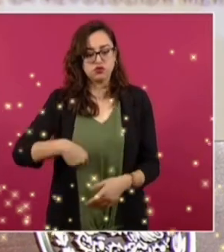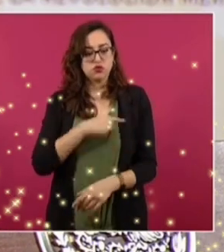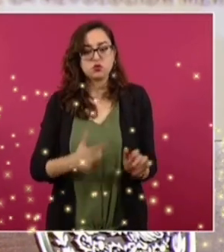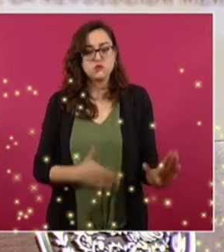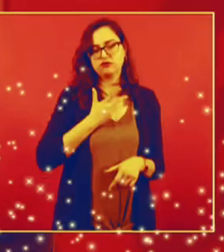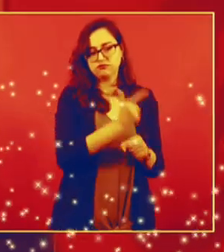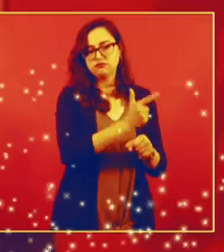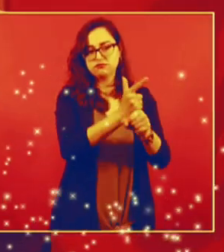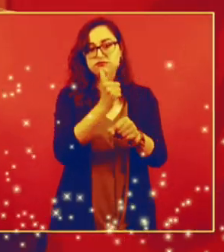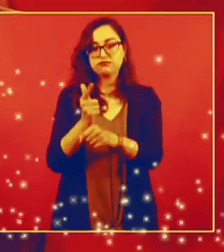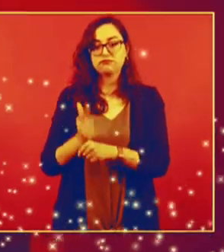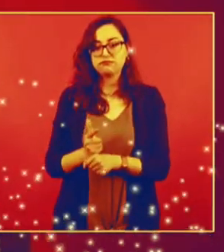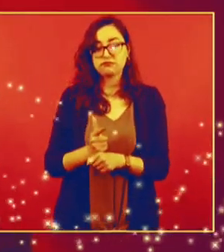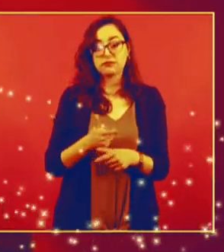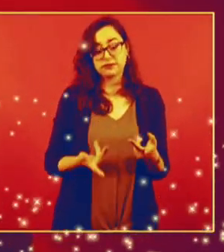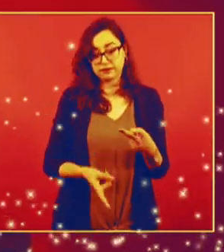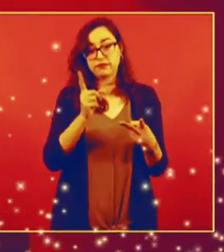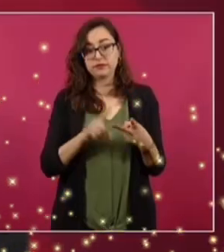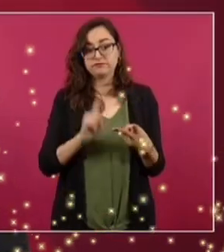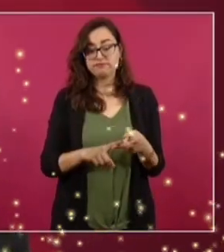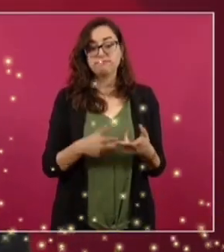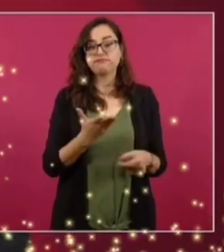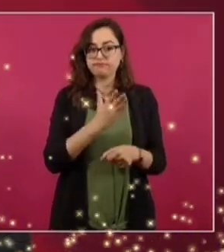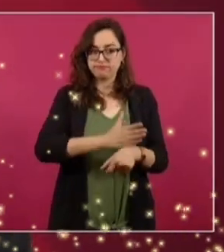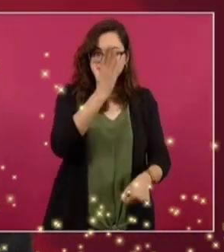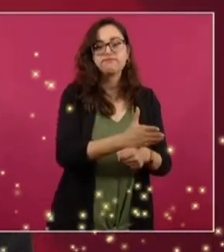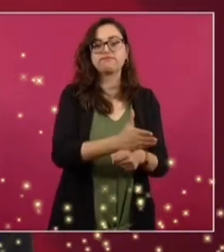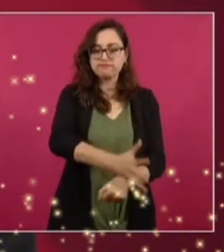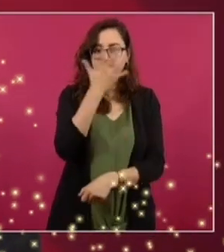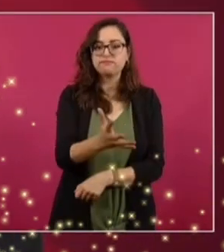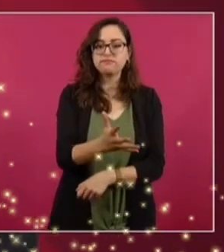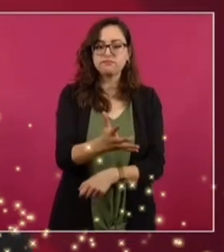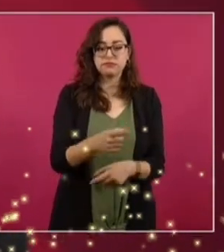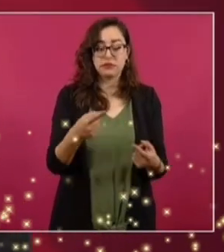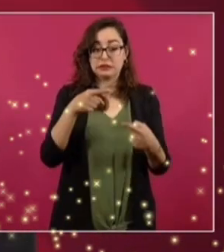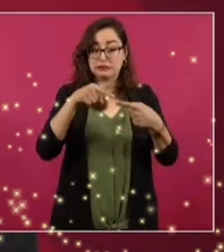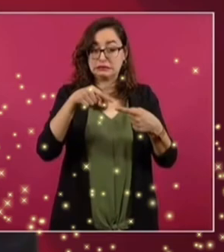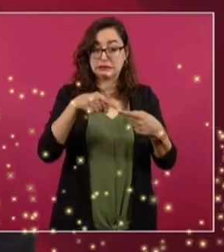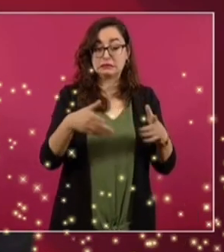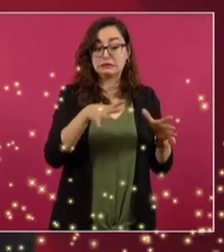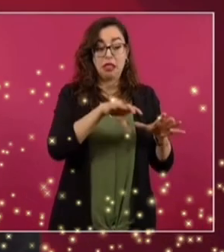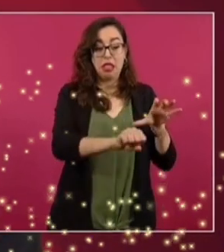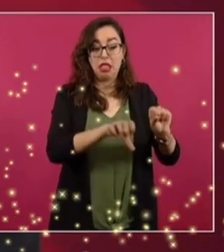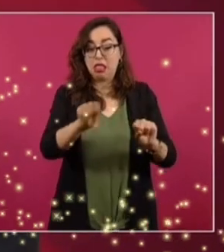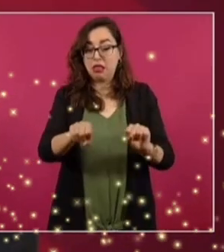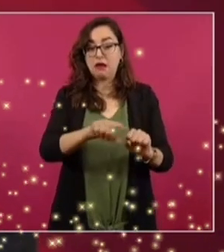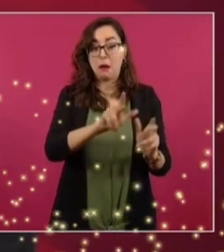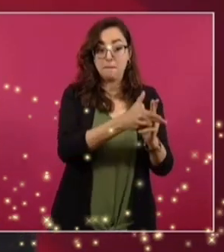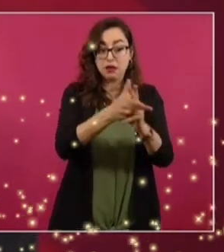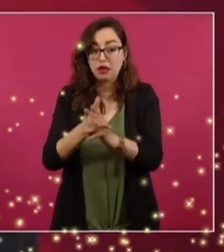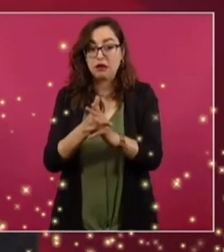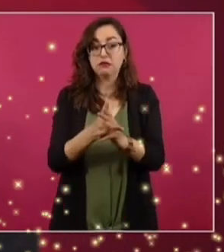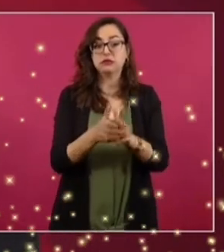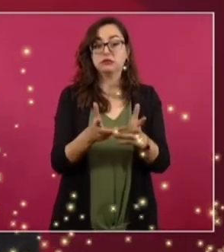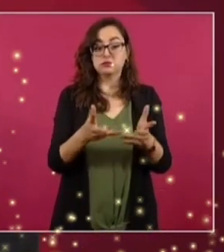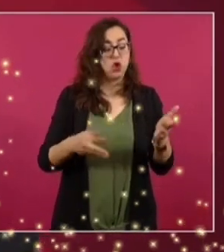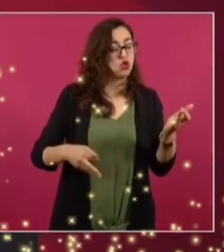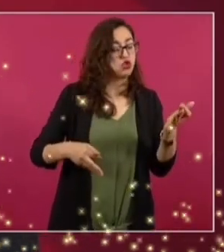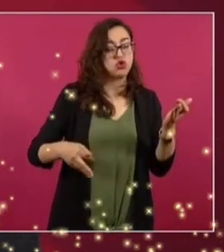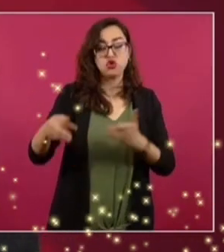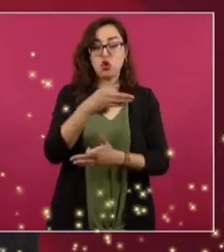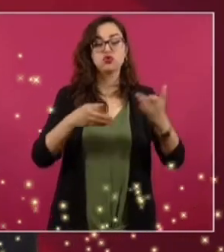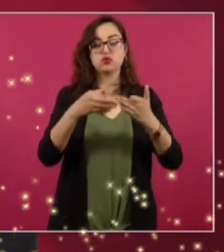los padres y con el país y no va haber impunidad. Todos los que participaron van a ser